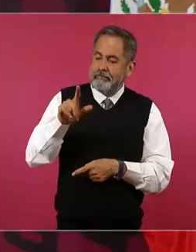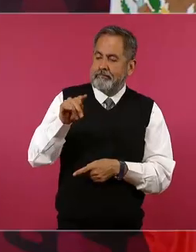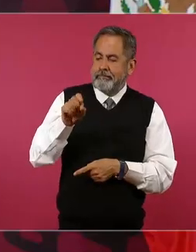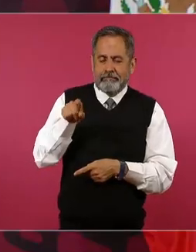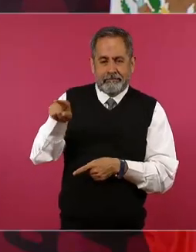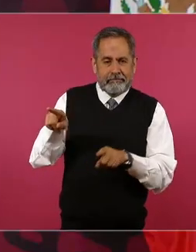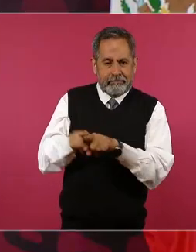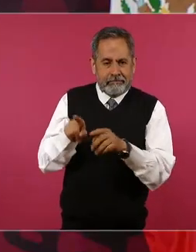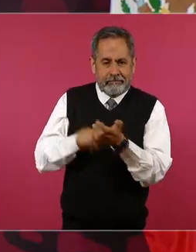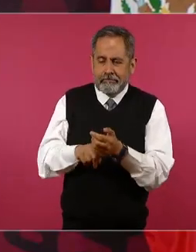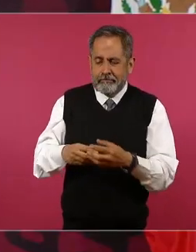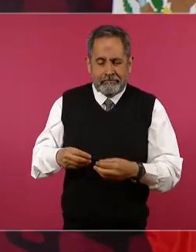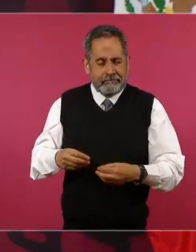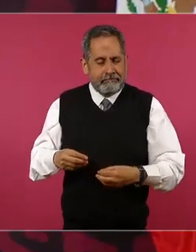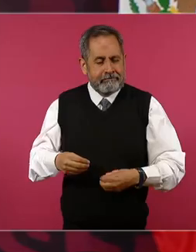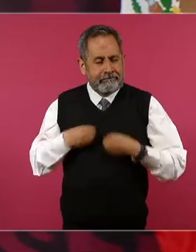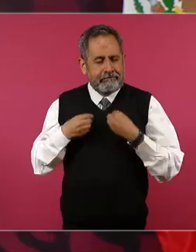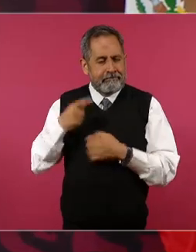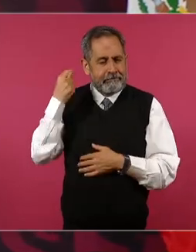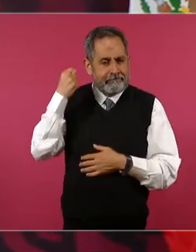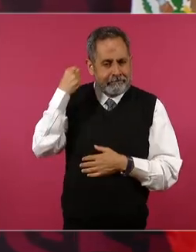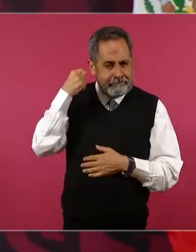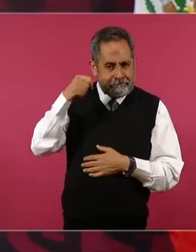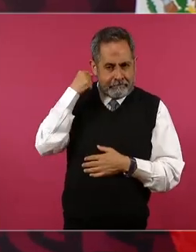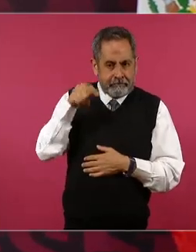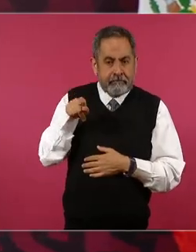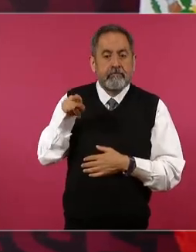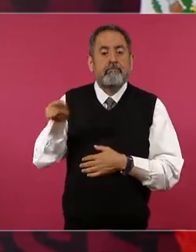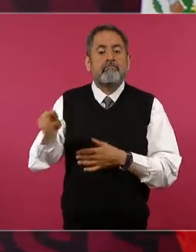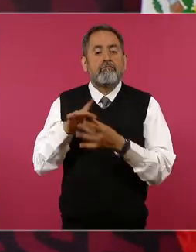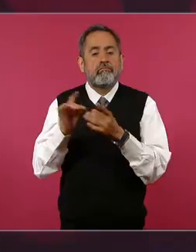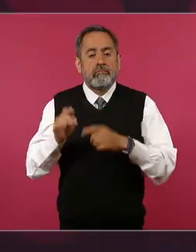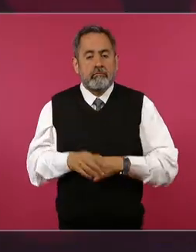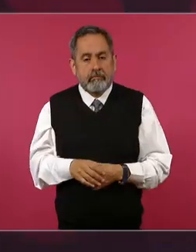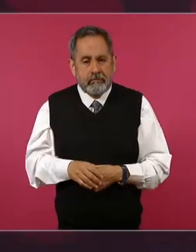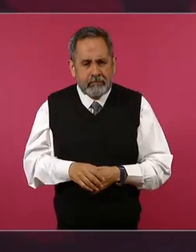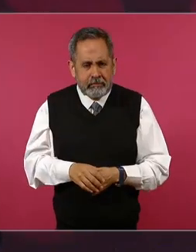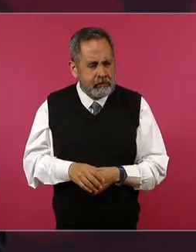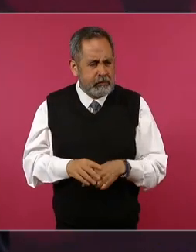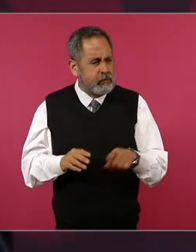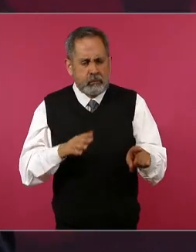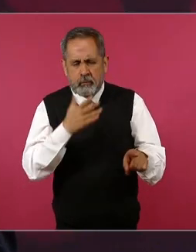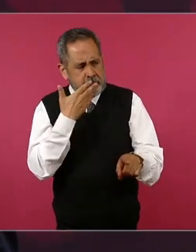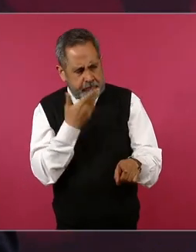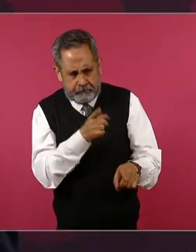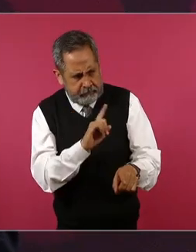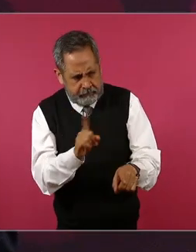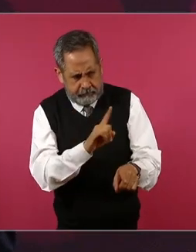de mi tierra que decía no está bien pero tampoco está mal